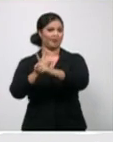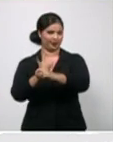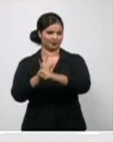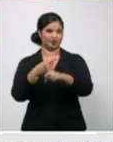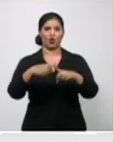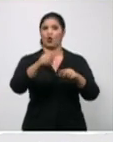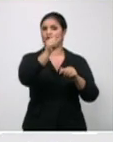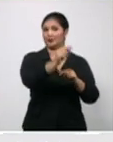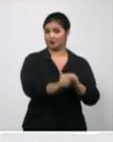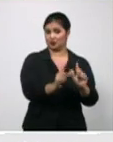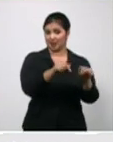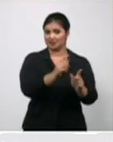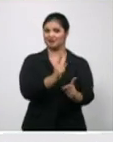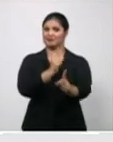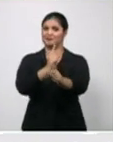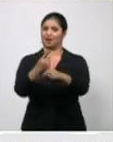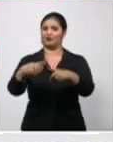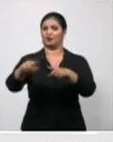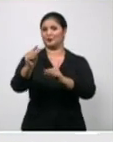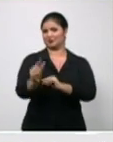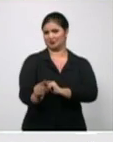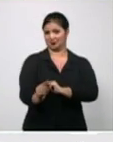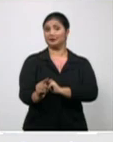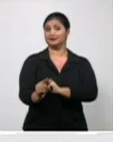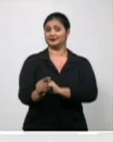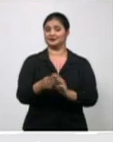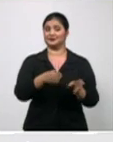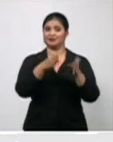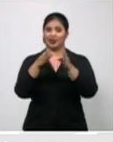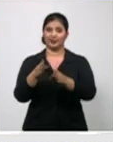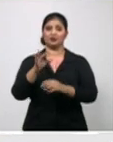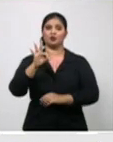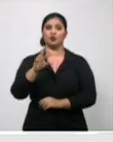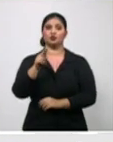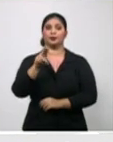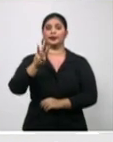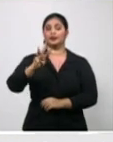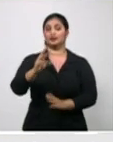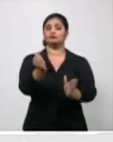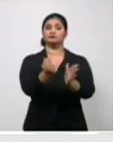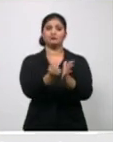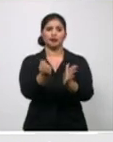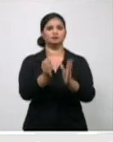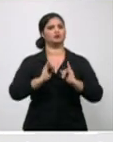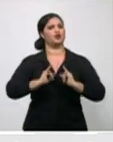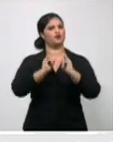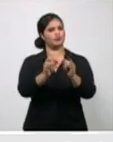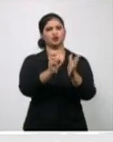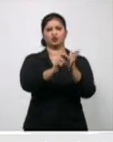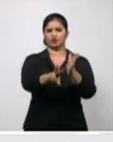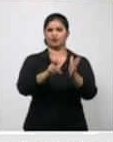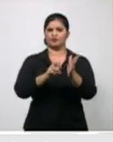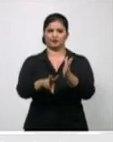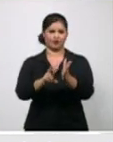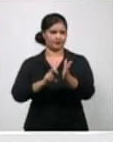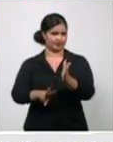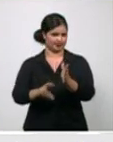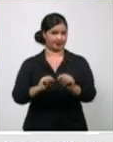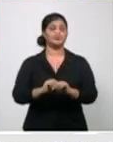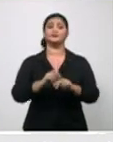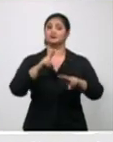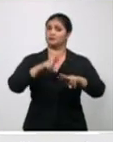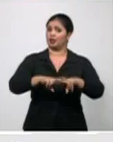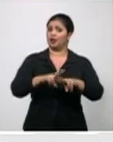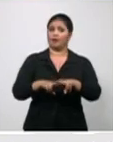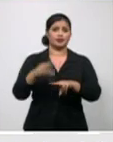infectó. Los 823 casos diagnosticados por provincia, La Habana, con el número